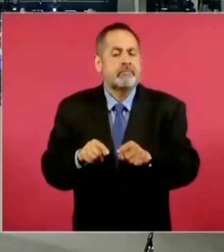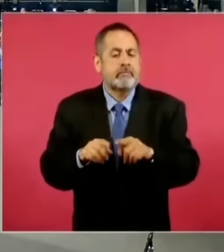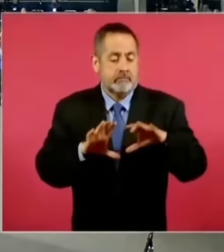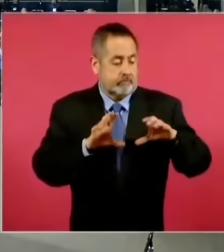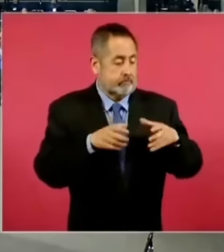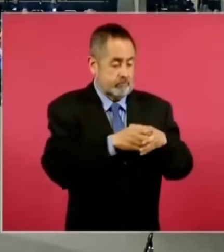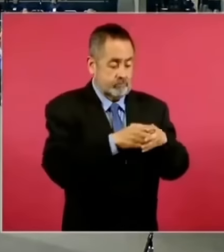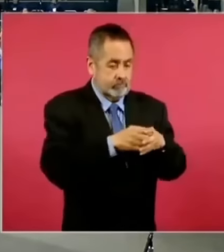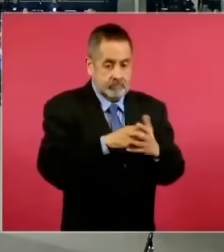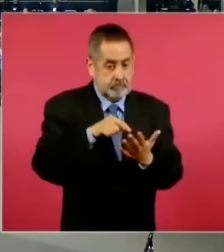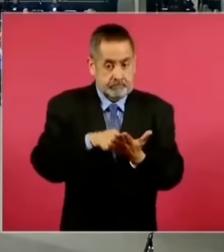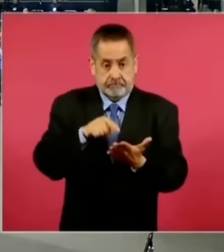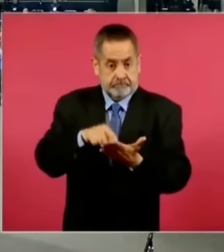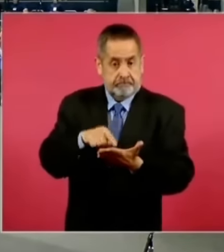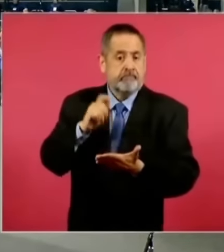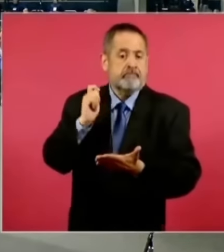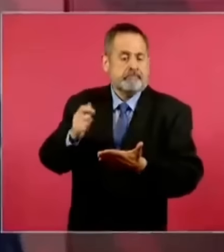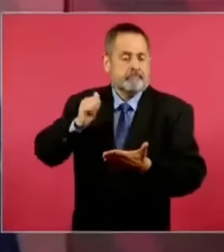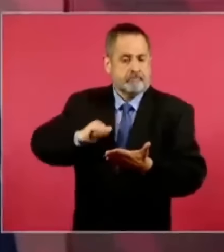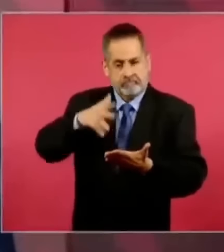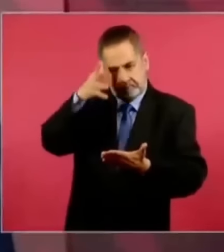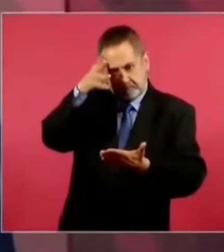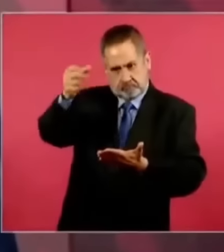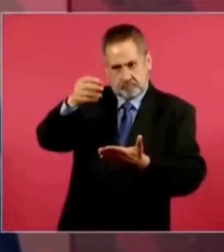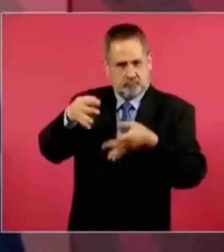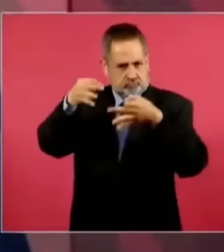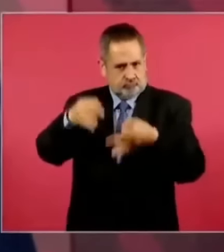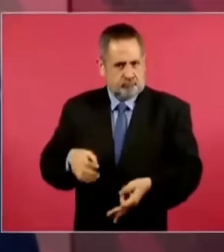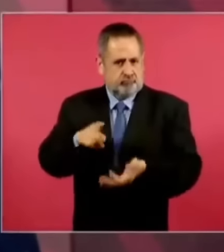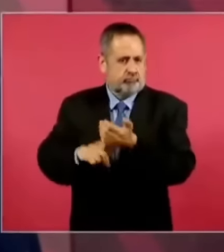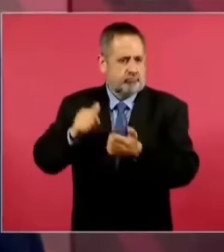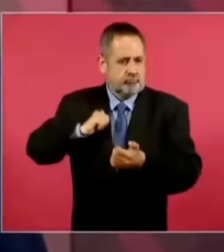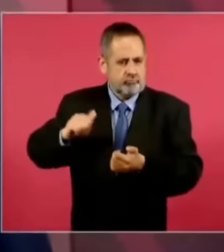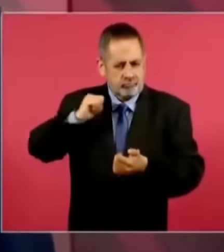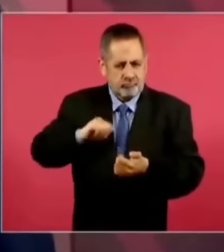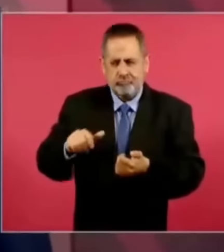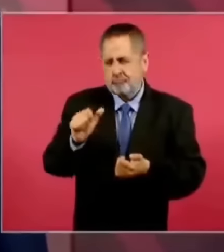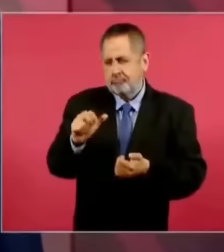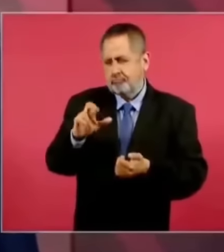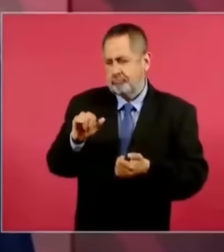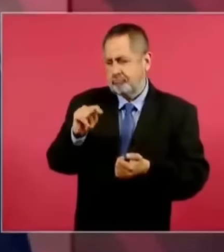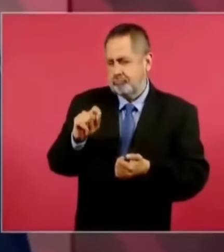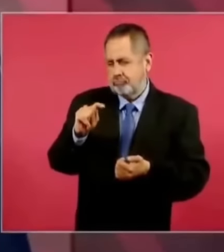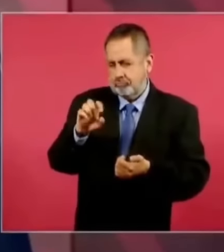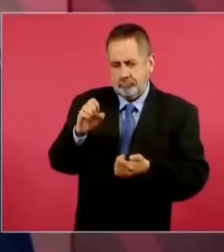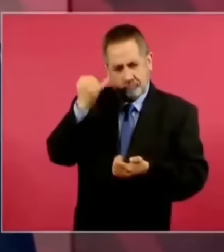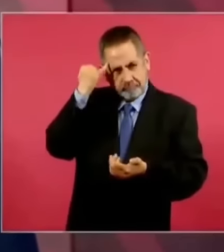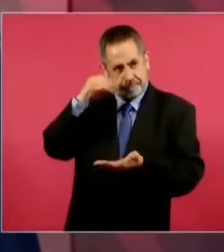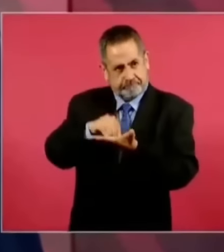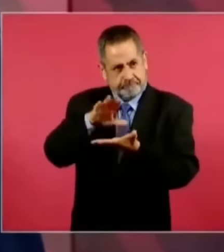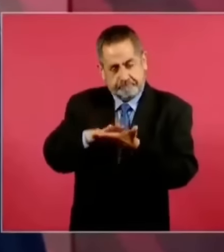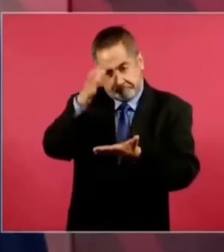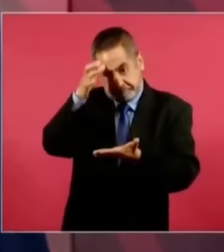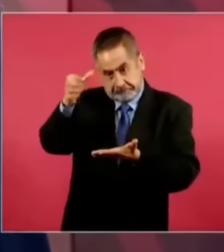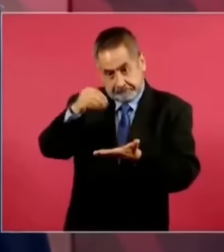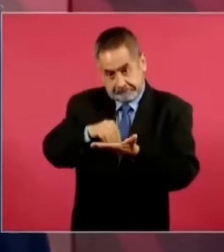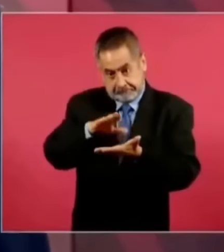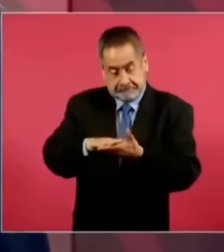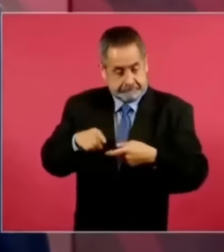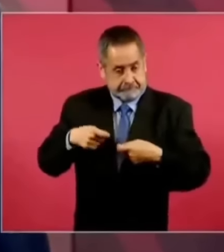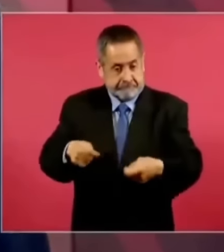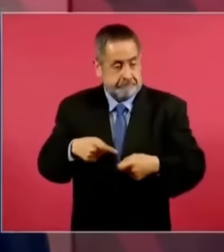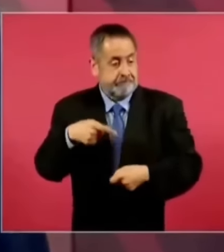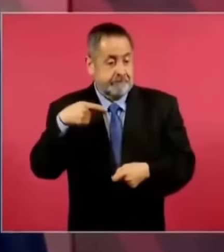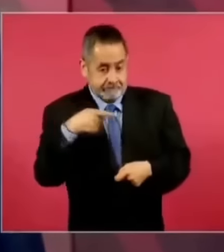rigurosos en lo conceptual, en lo teórico, se llama